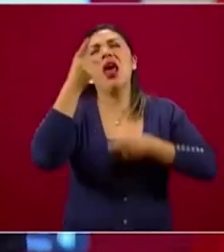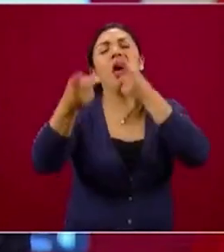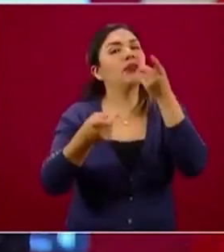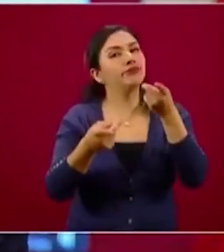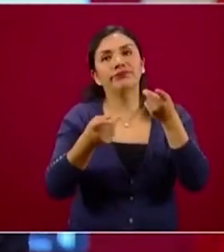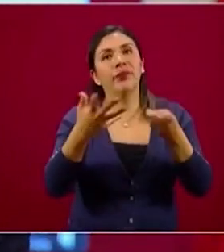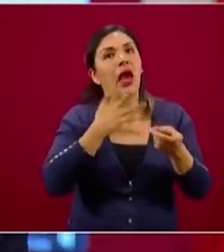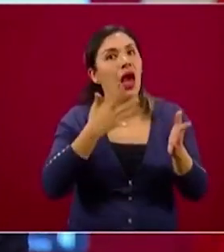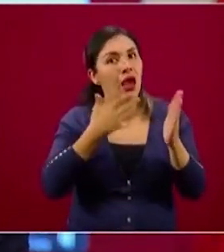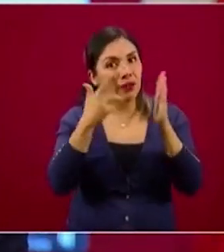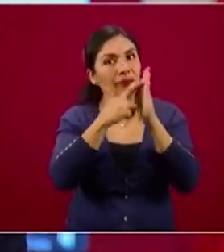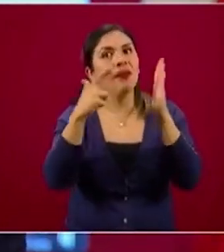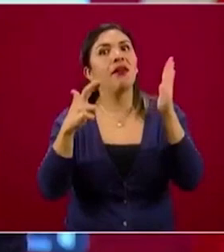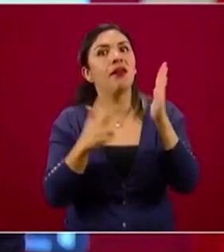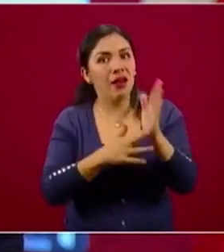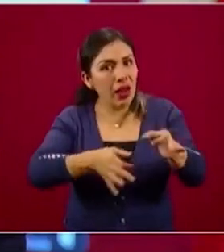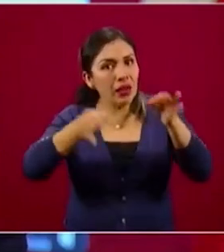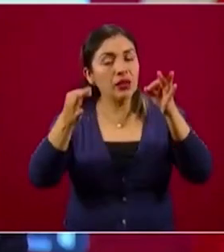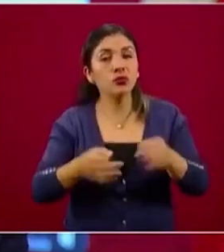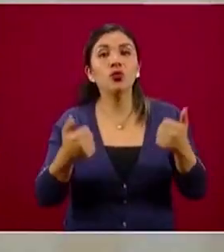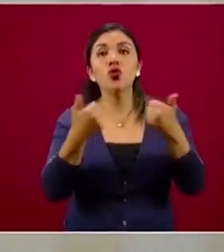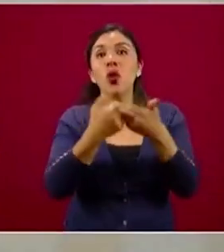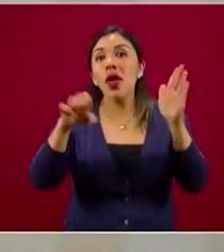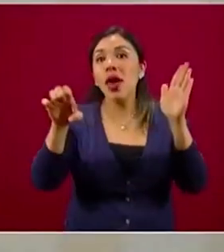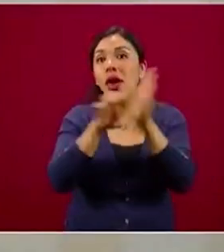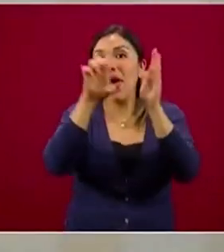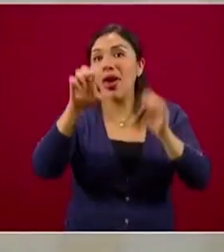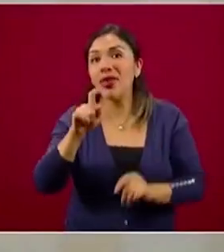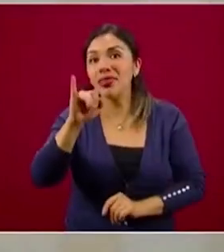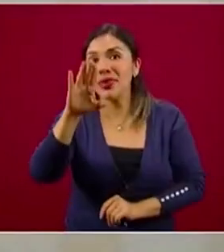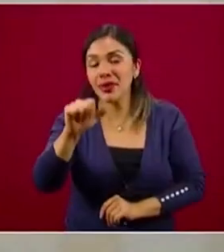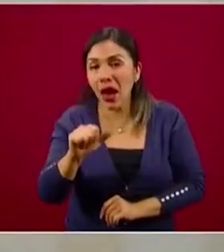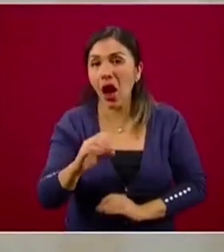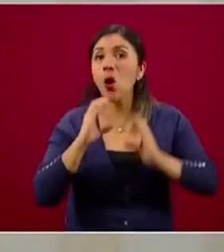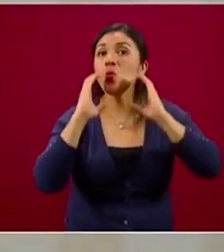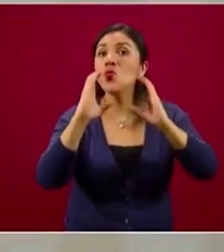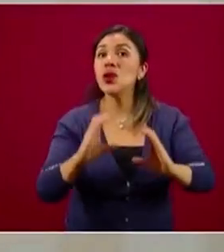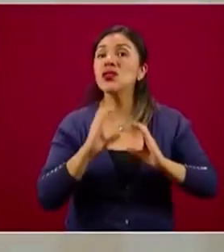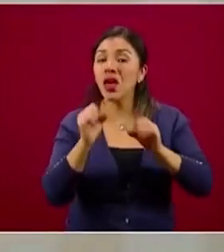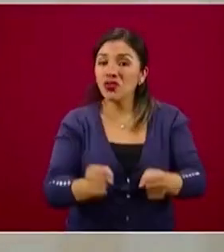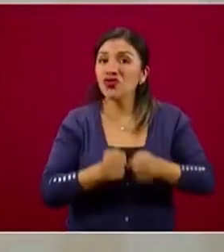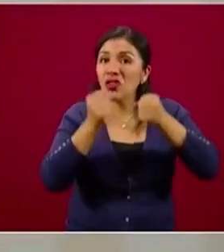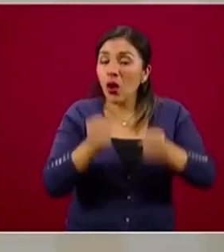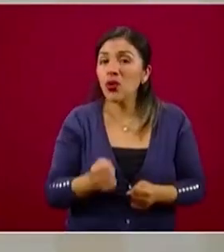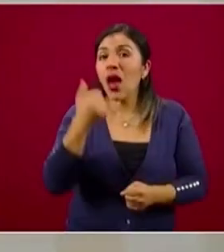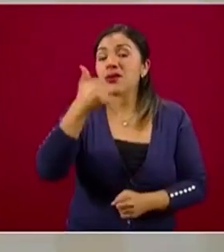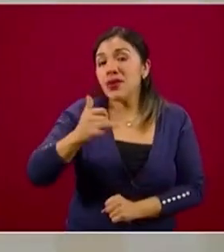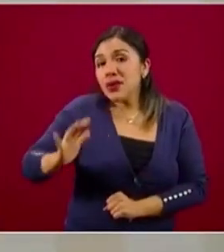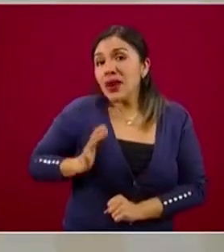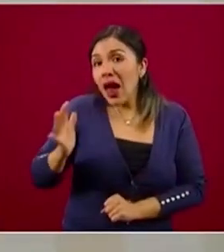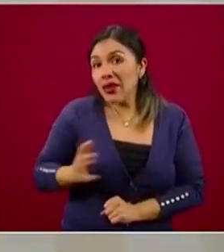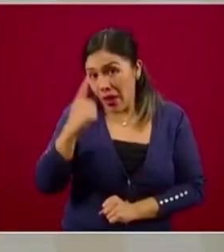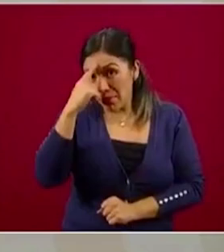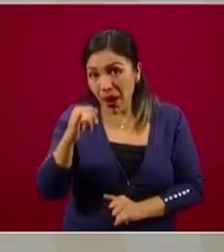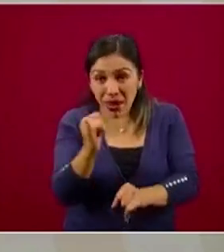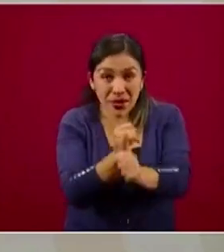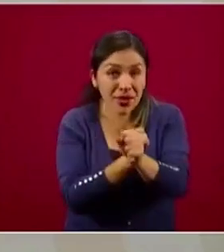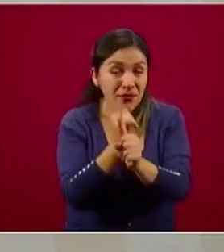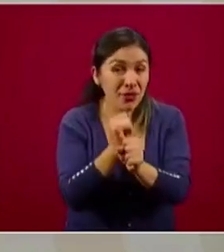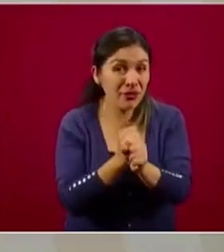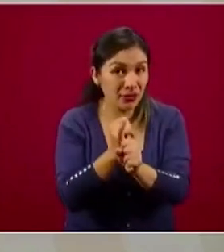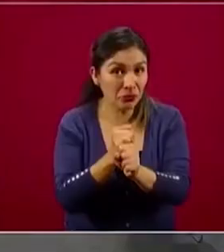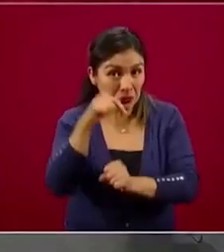rigurosas reglas de ética, de bioseguridad y de calidad de investigación. Y México tiene